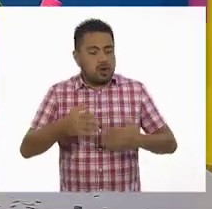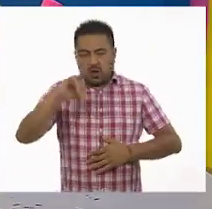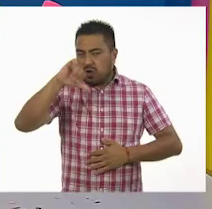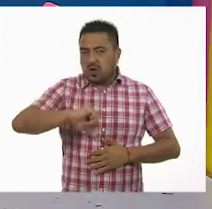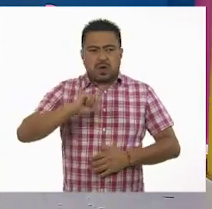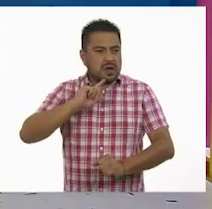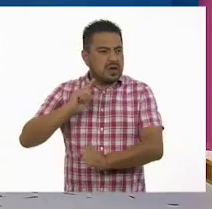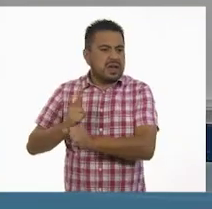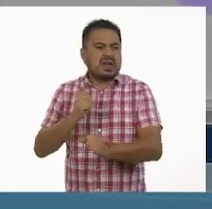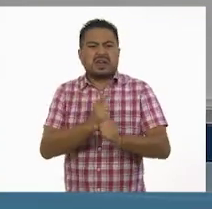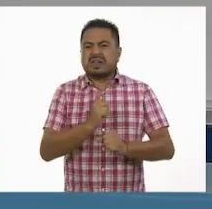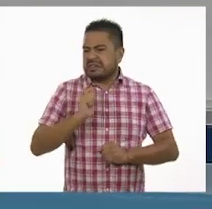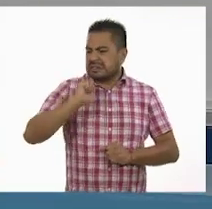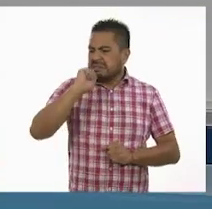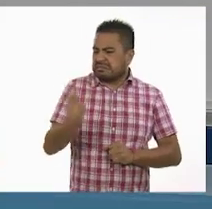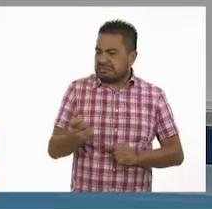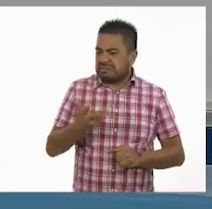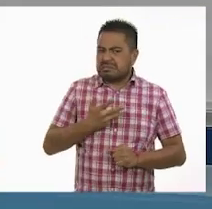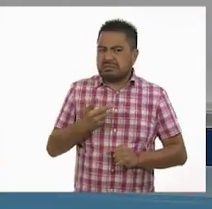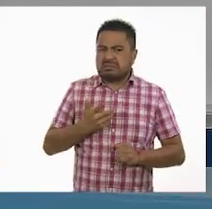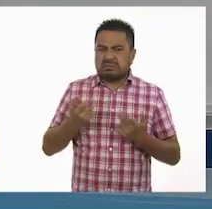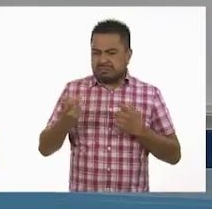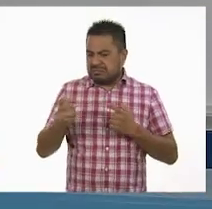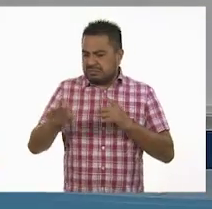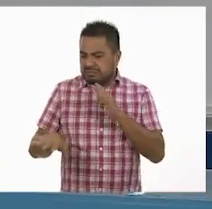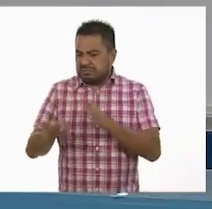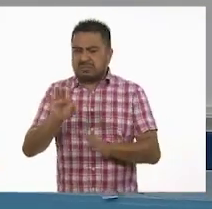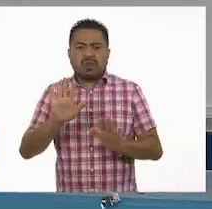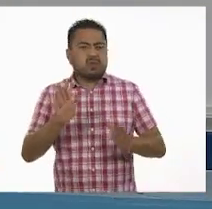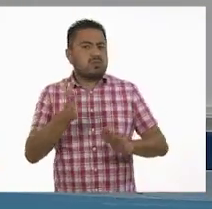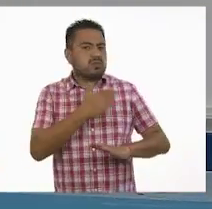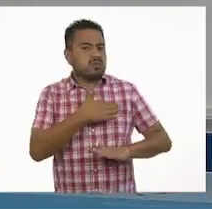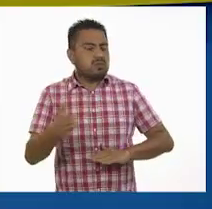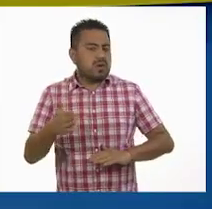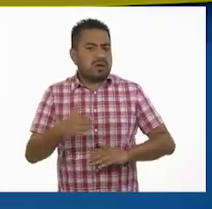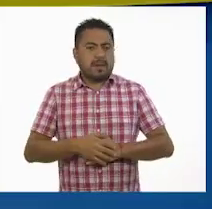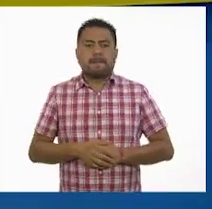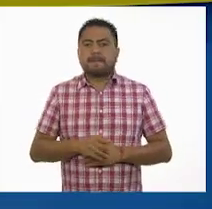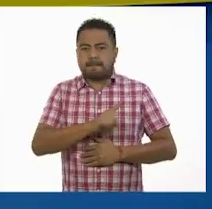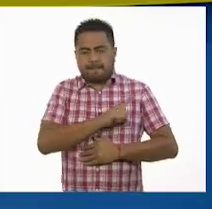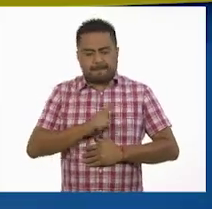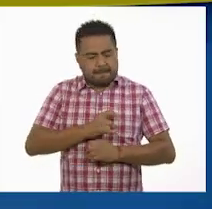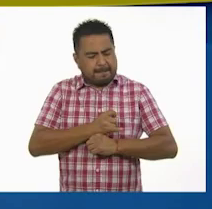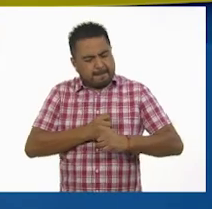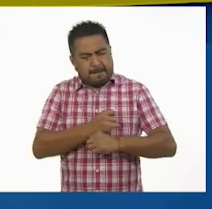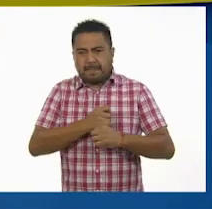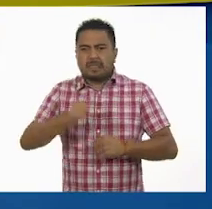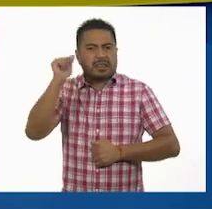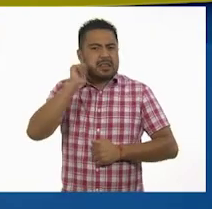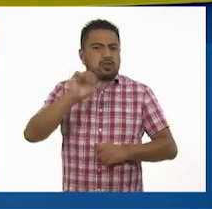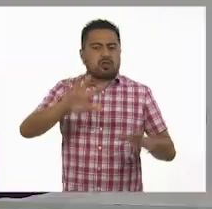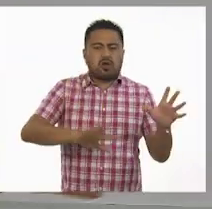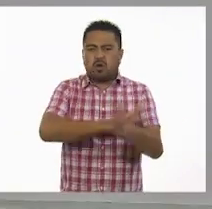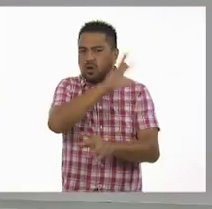ver qué tenemos por acá. A ver, bueno, hay que analizar siempre todo, todo está en el texto,